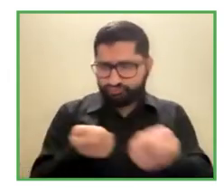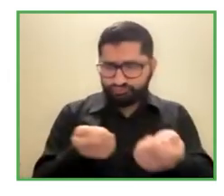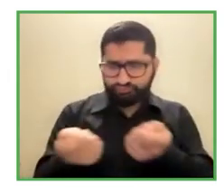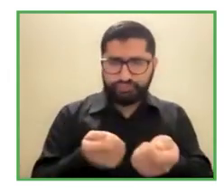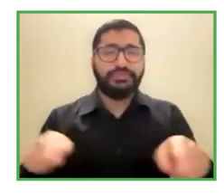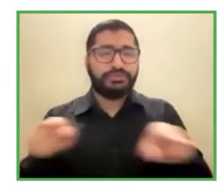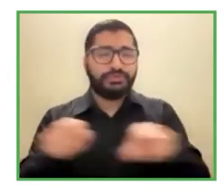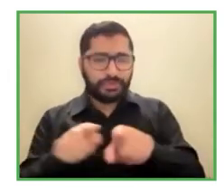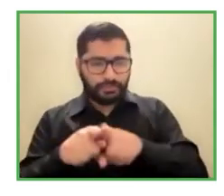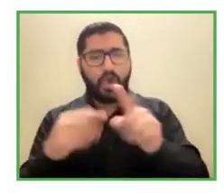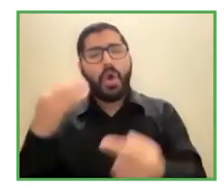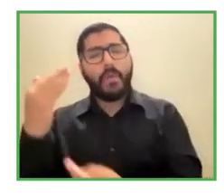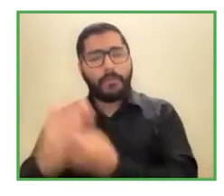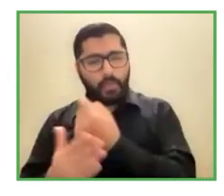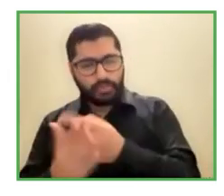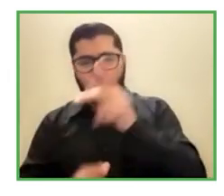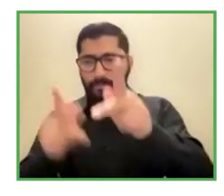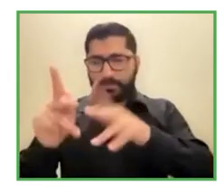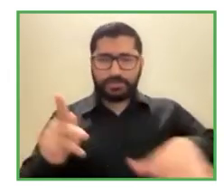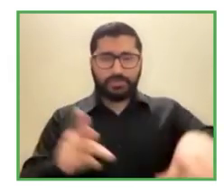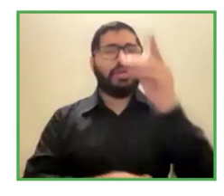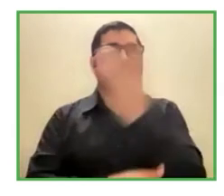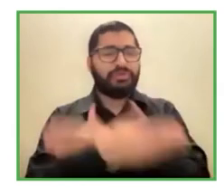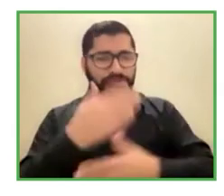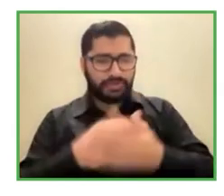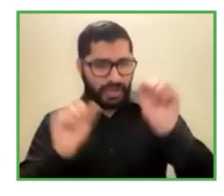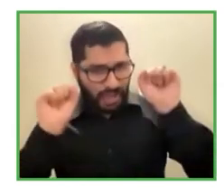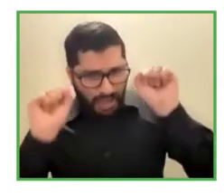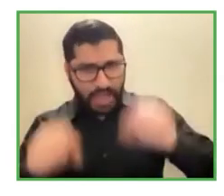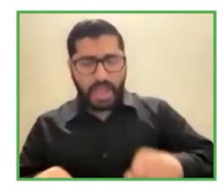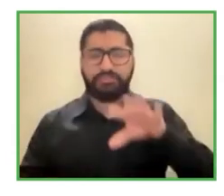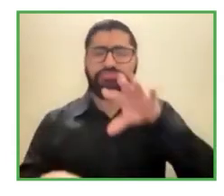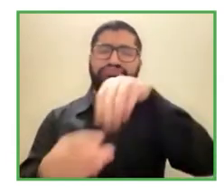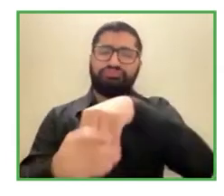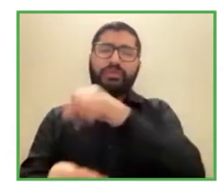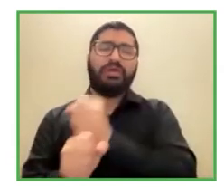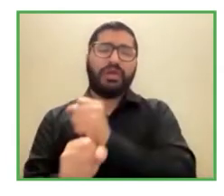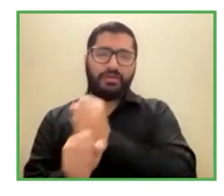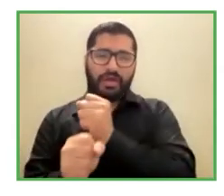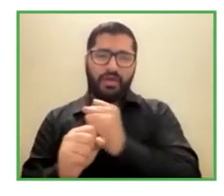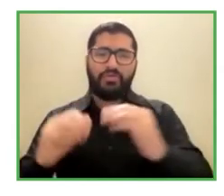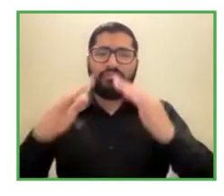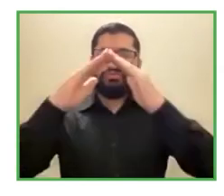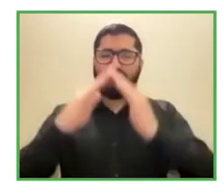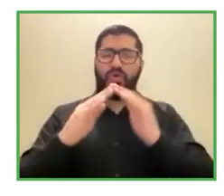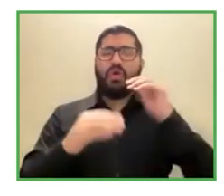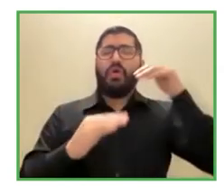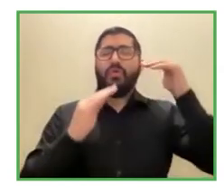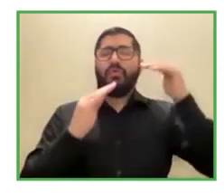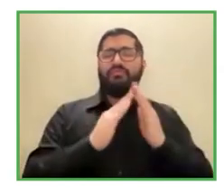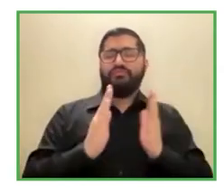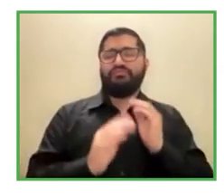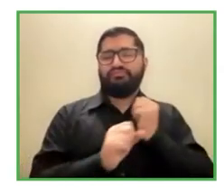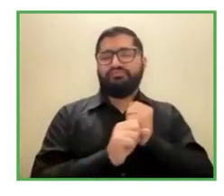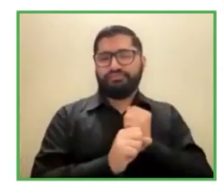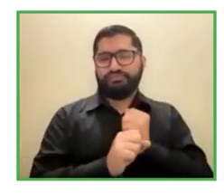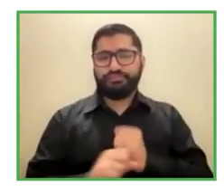con discapacidad que han podido trabajar desde su casa la segunda pregunta para Cornelia